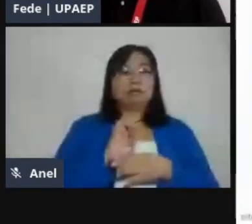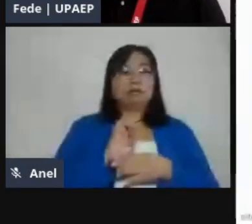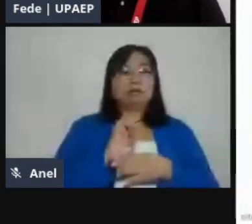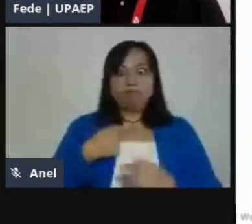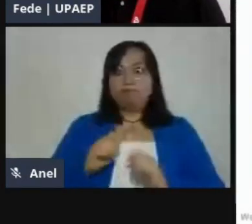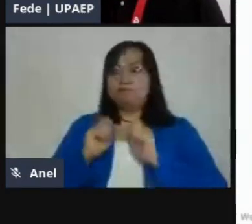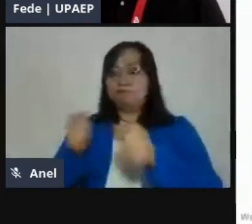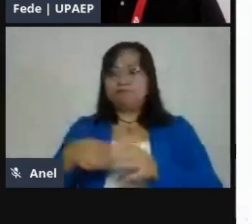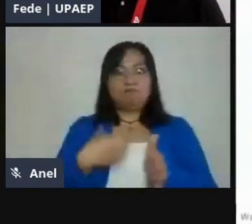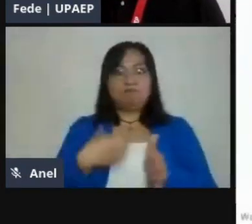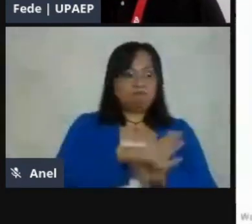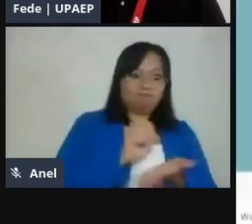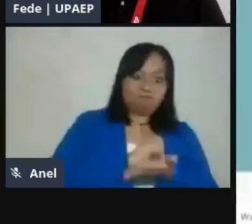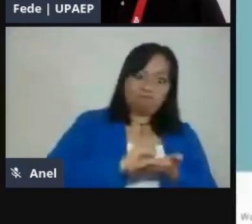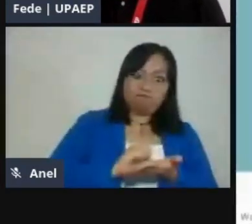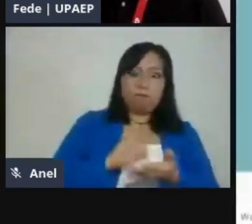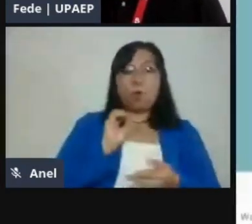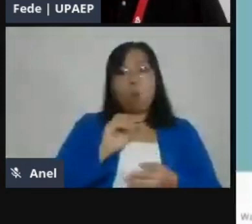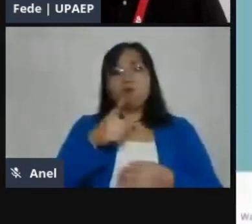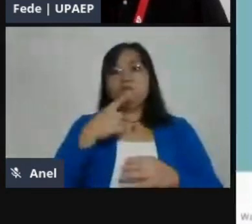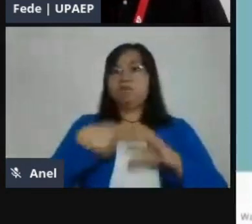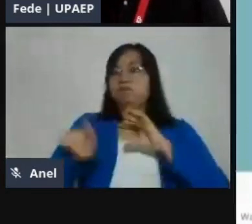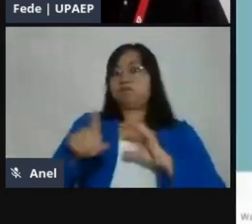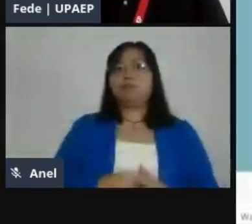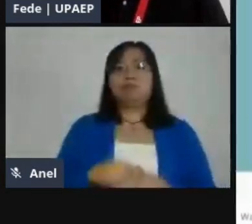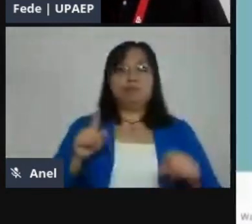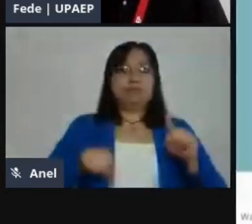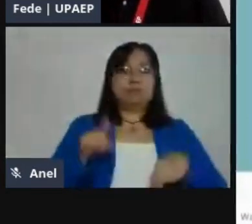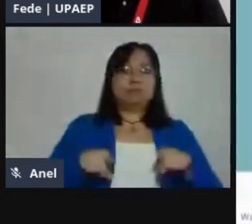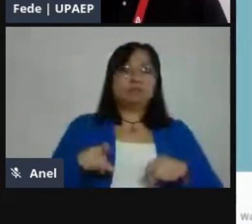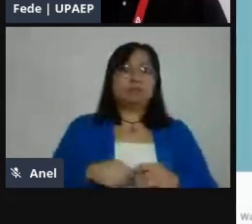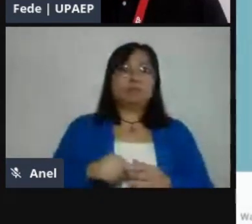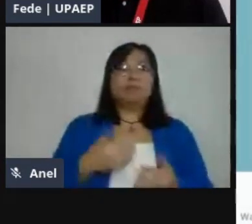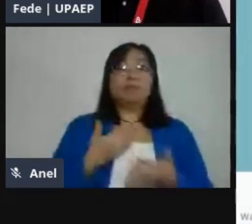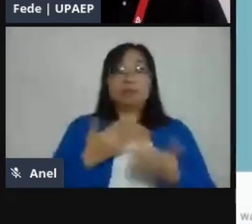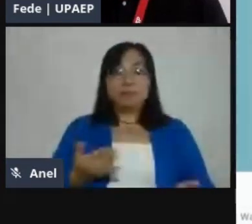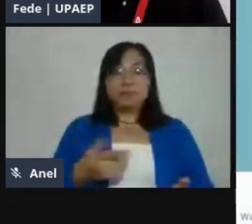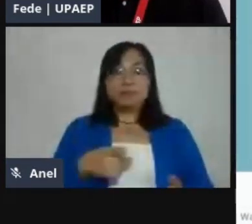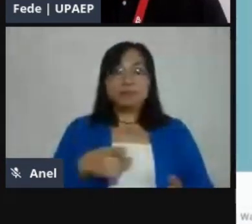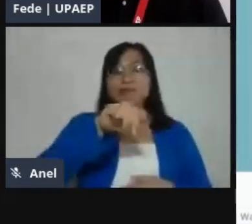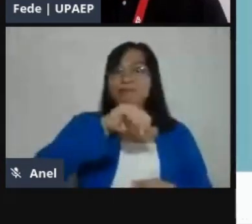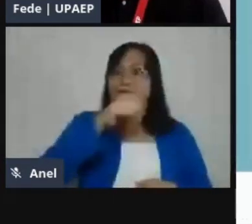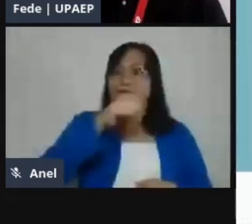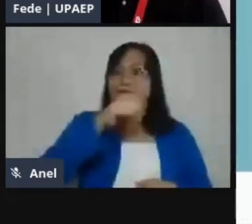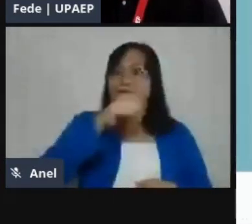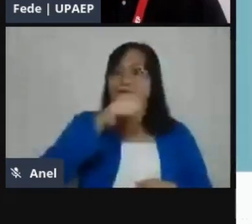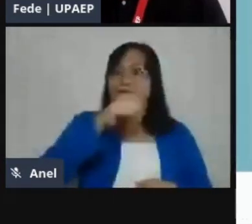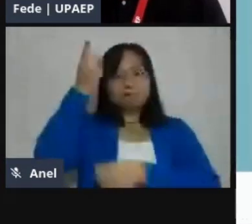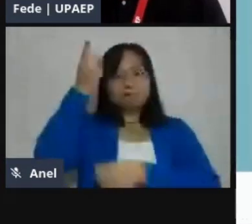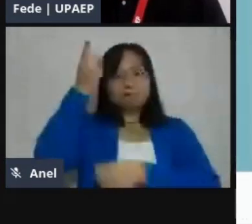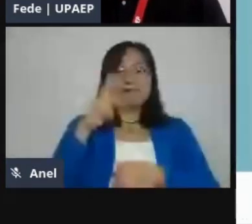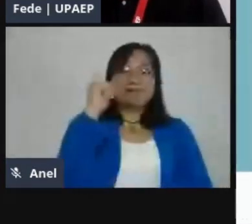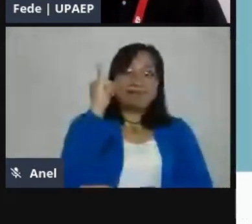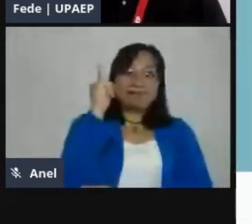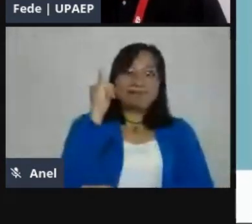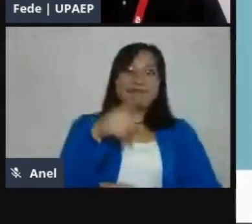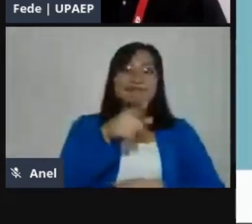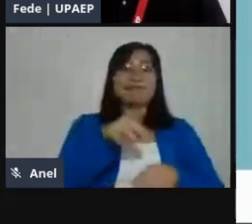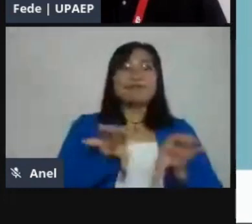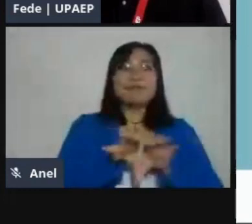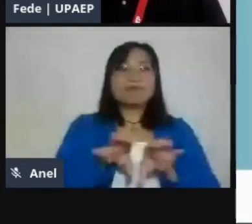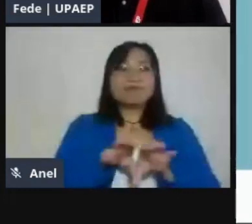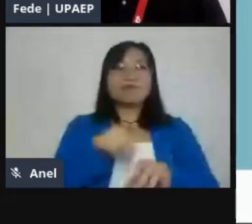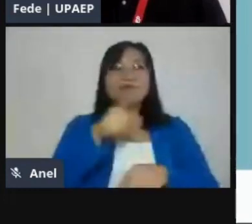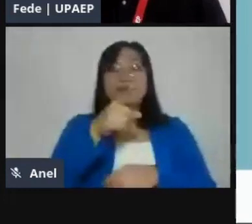Me voy a ir a esta segunda pestaña, que es la que les comentaba de dirección de kinder, donde aquí nuestra directora, pues, es más